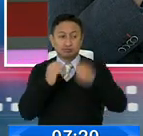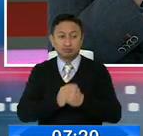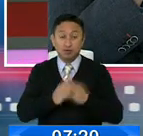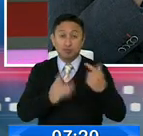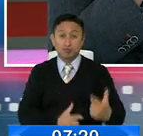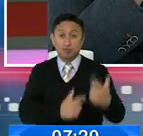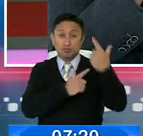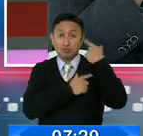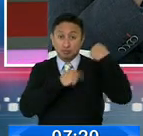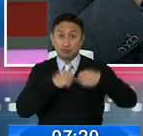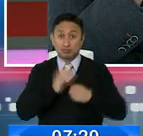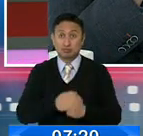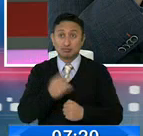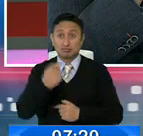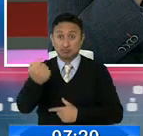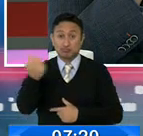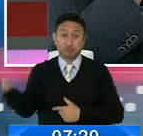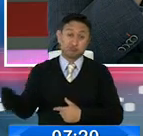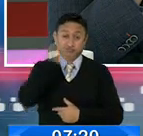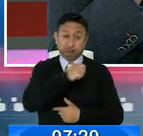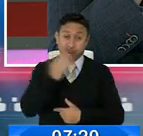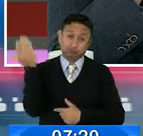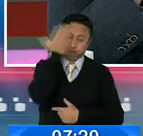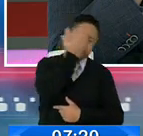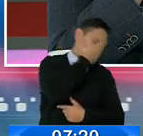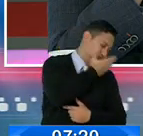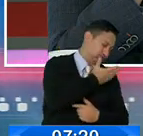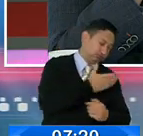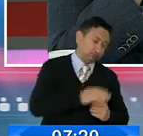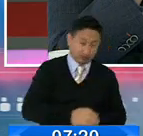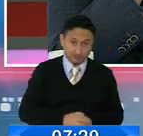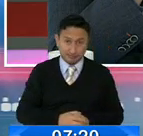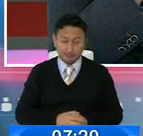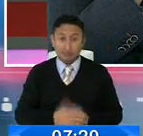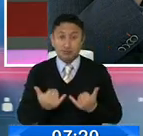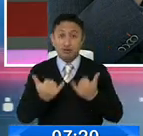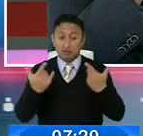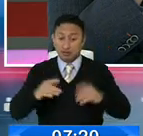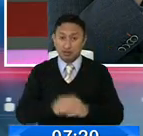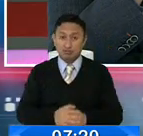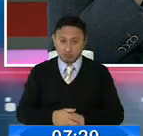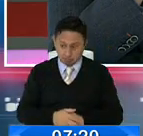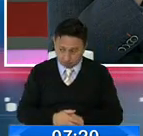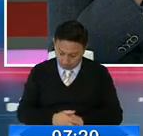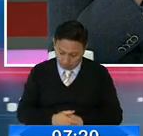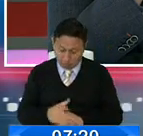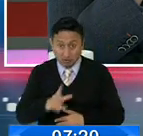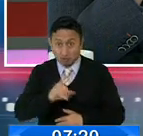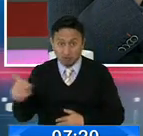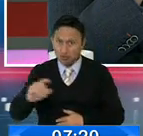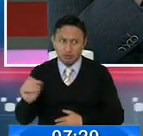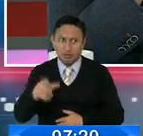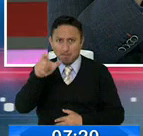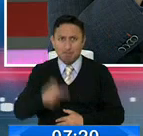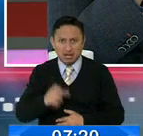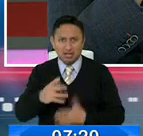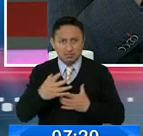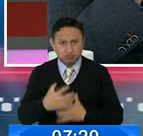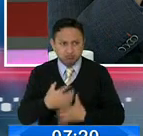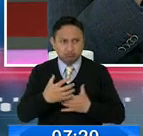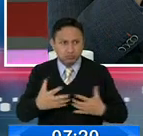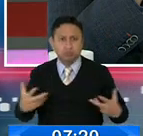le rompieron la nariz con una botella. Sí, ya no es simplemente que cogen, bajan la mirada y se van. La gente está muy, muy, muy